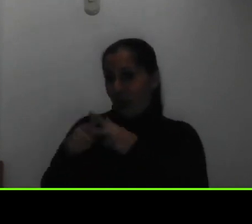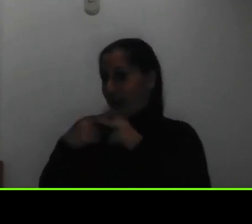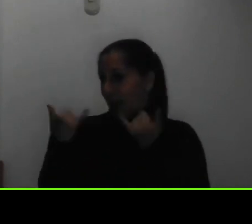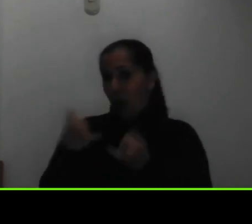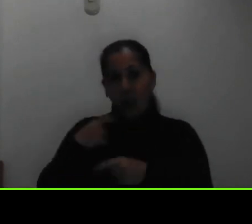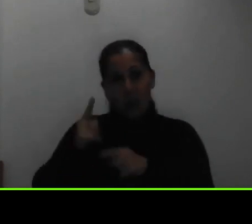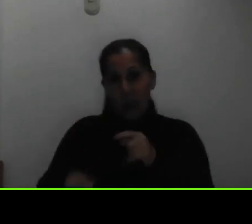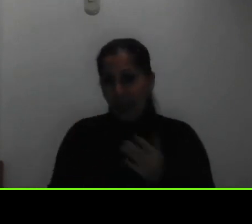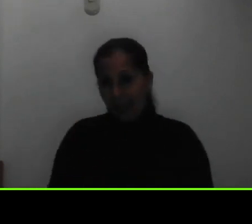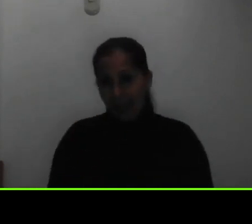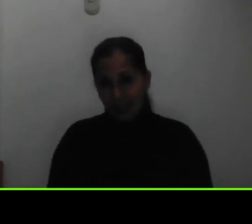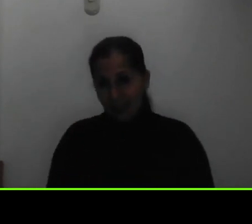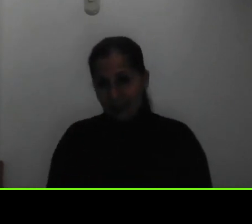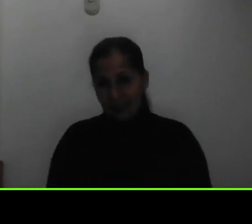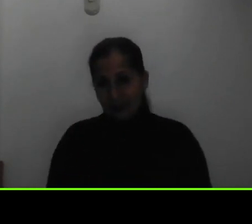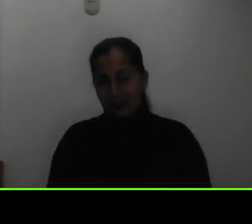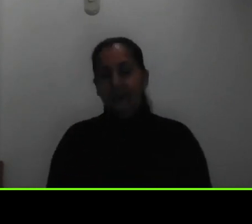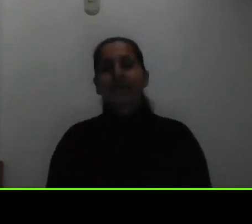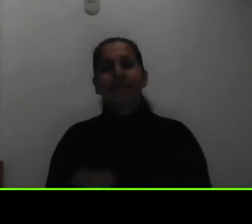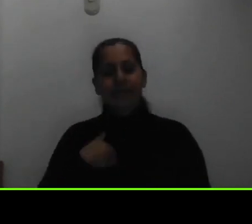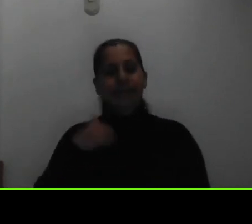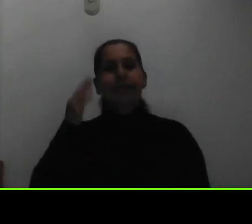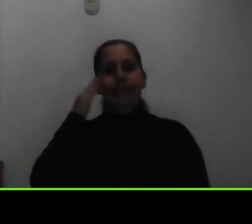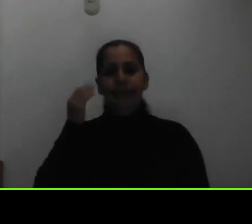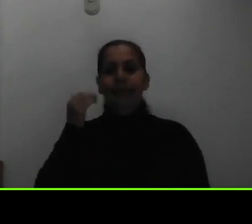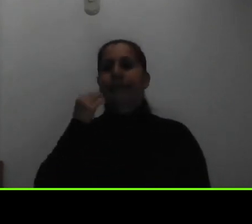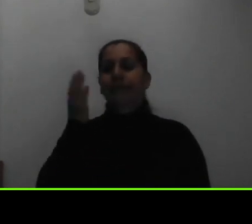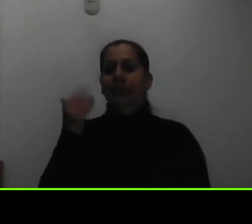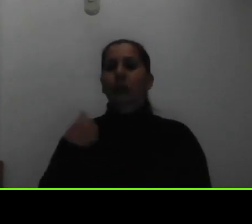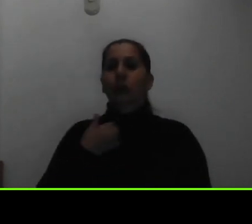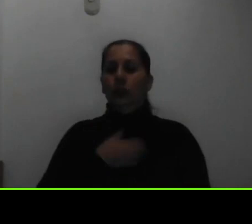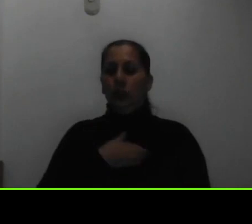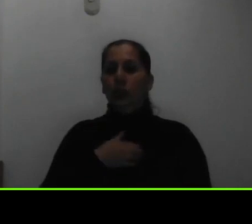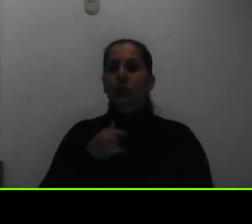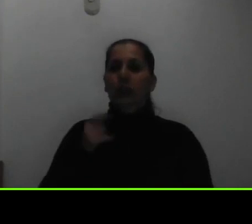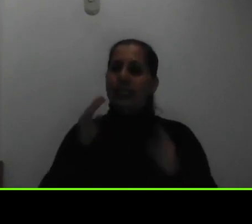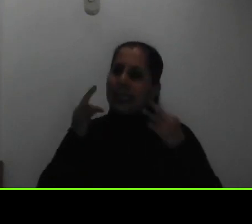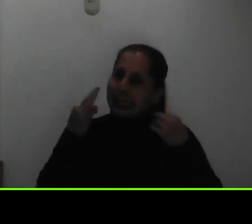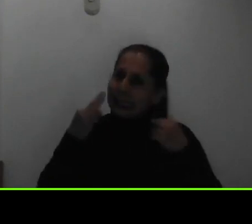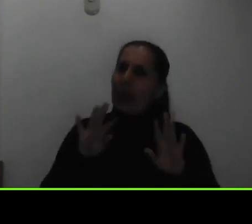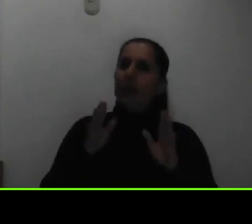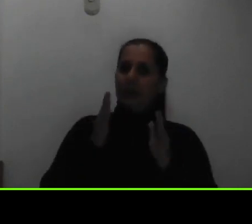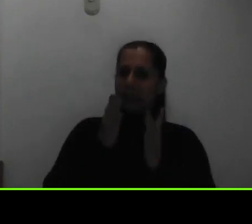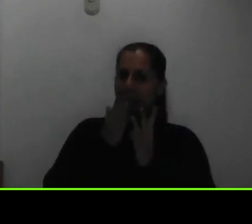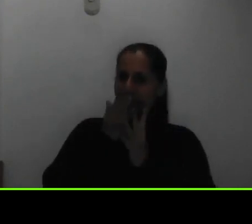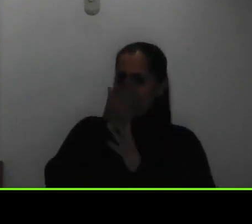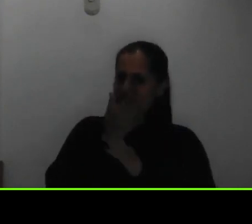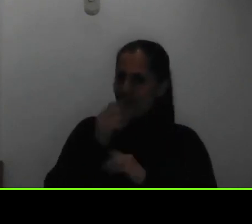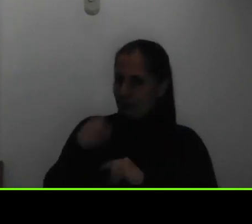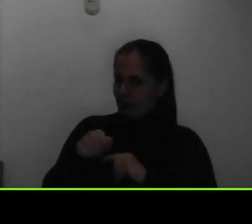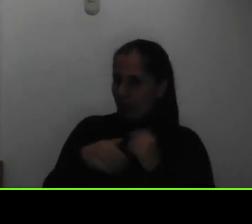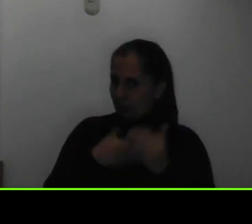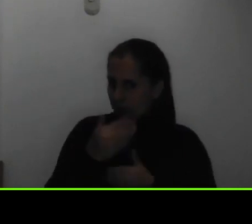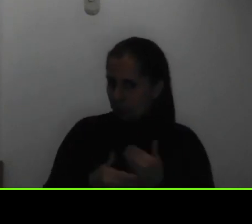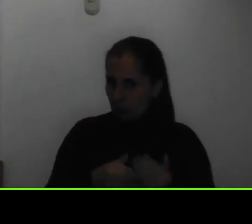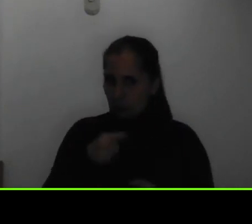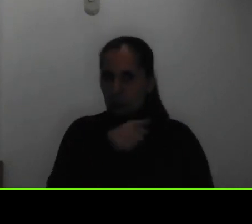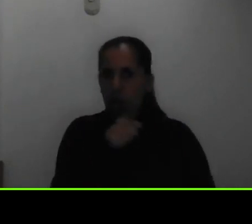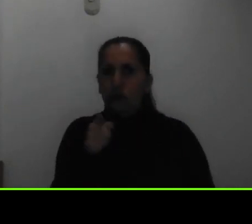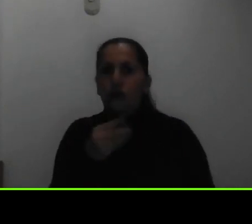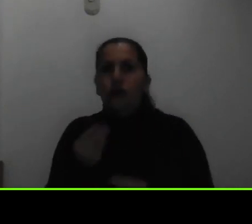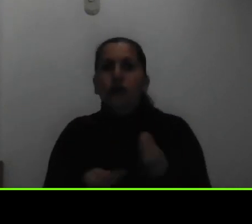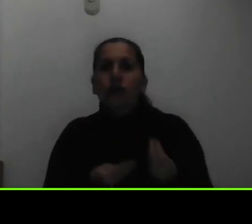muy fácil y hemos tratado de ser lo más accesibles que podamos con el proceso entonces ustedes lo que hacen ejemplo